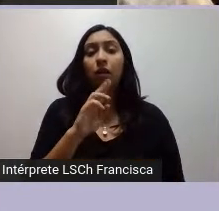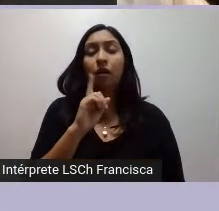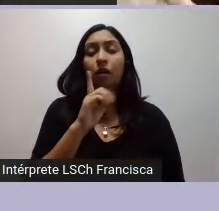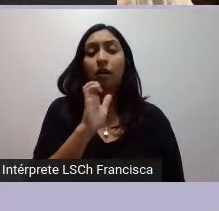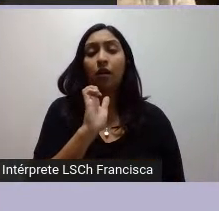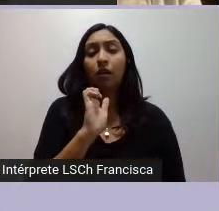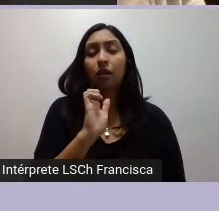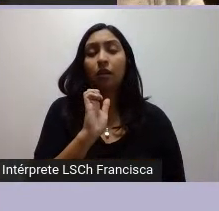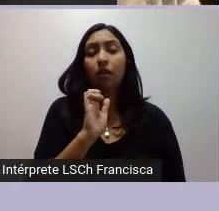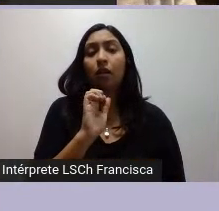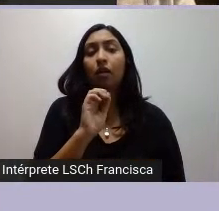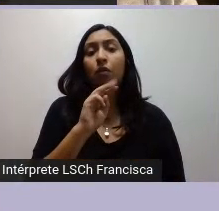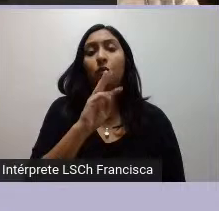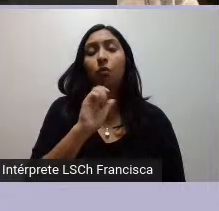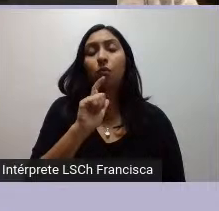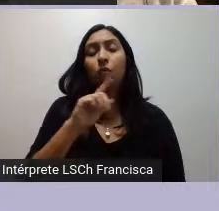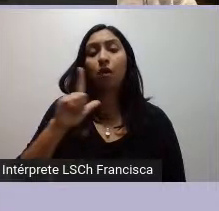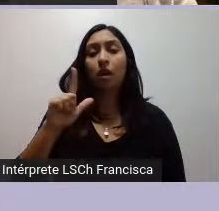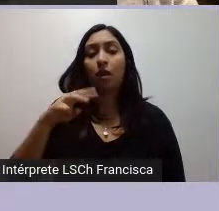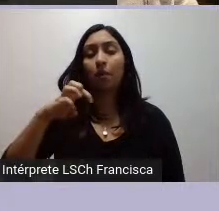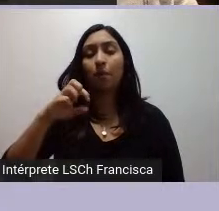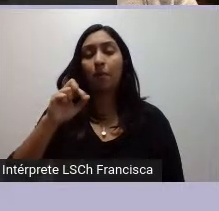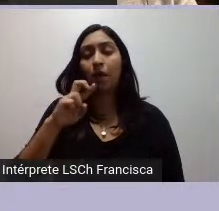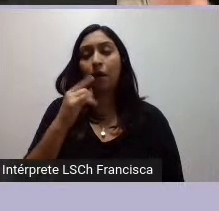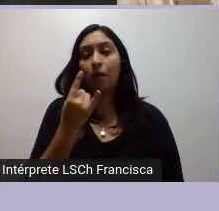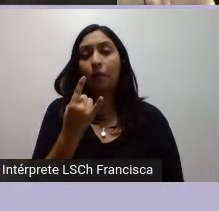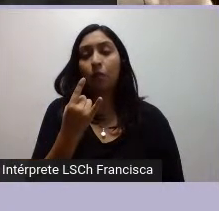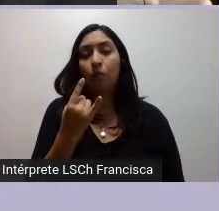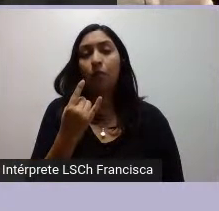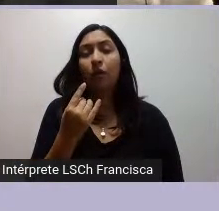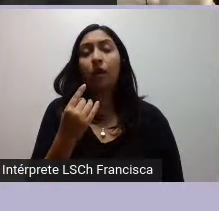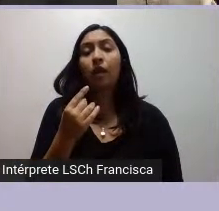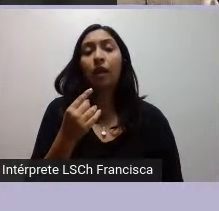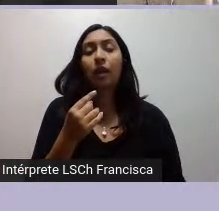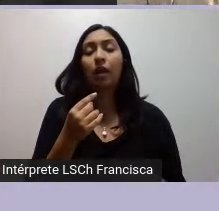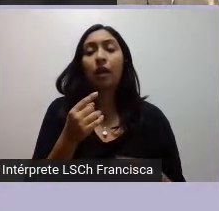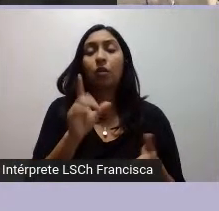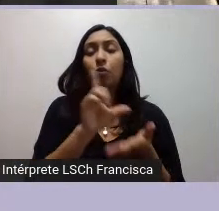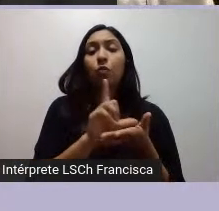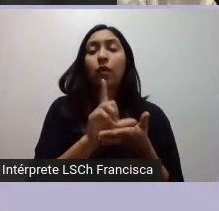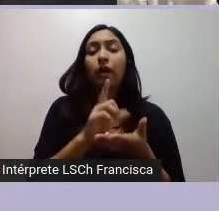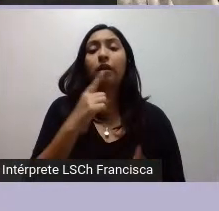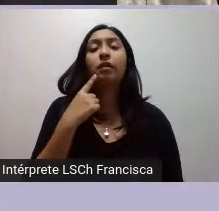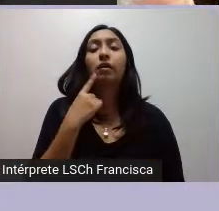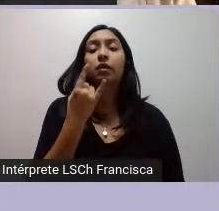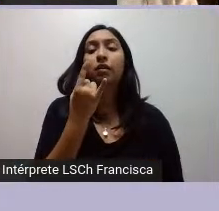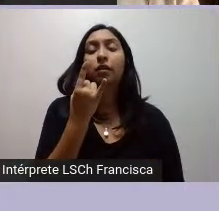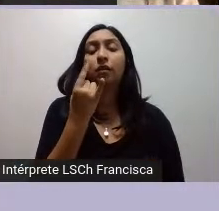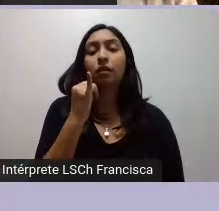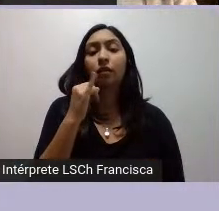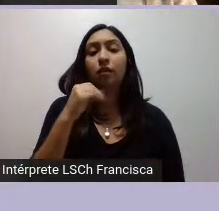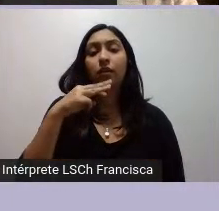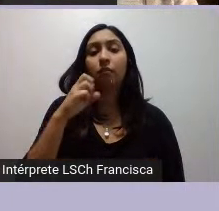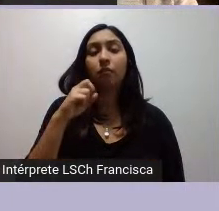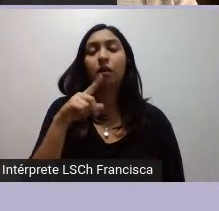la editorial Kimantú es un libro donde da cuenta de una perspectiva de la autonomía desde abajo